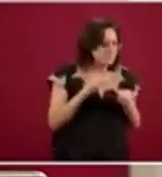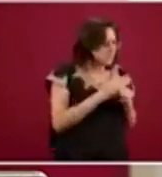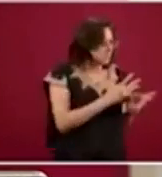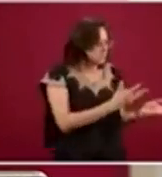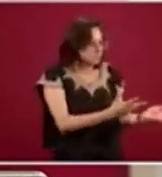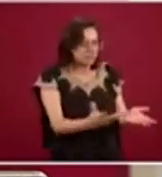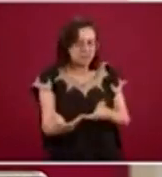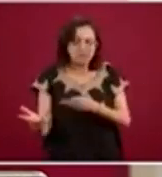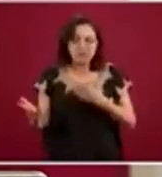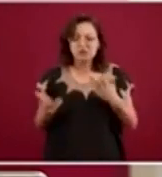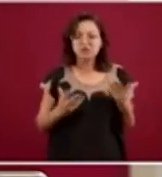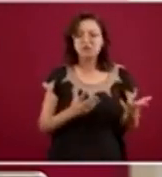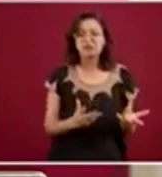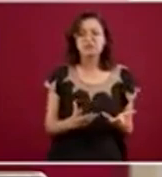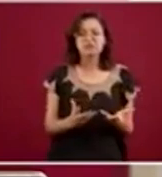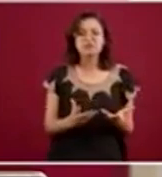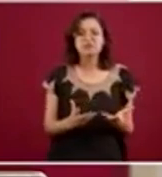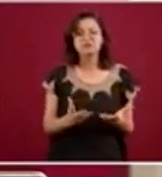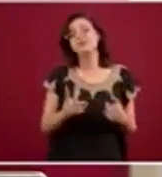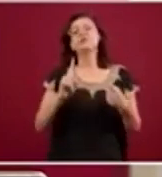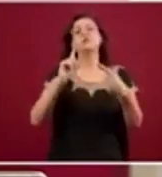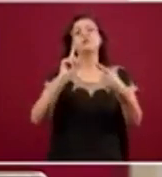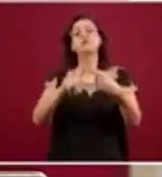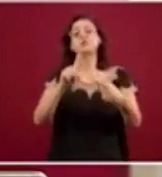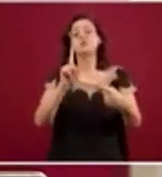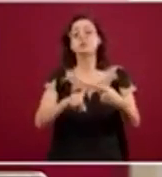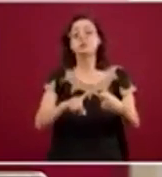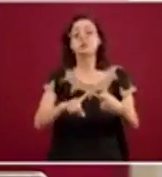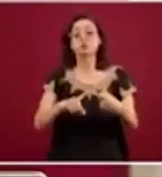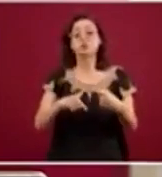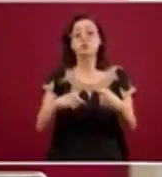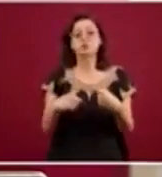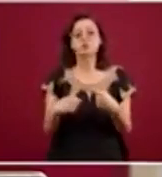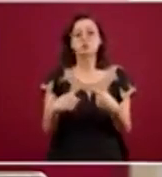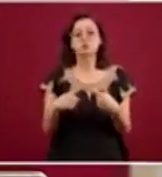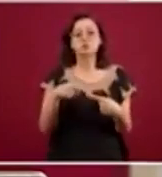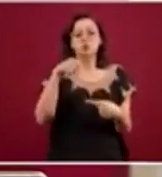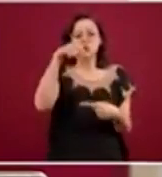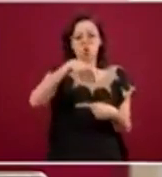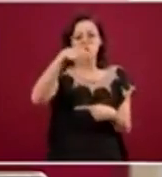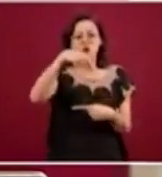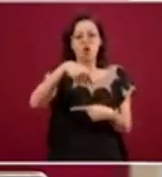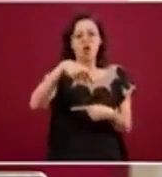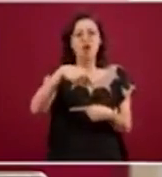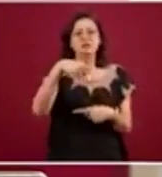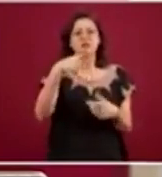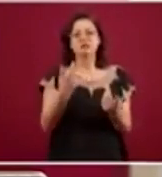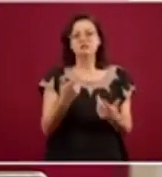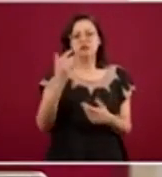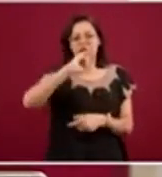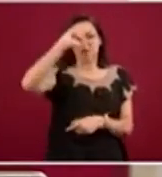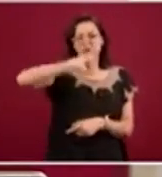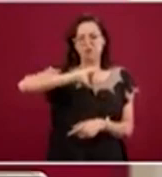necesarios, número uno, investigue en su propia unidad de salud.